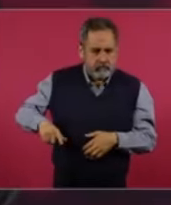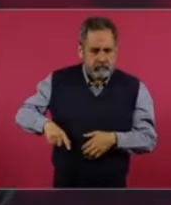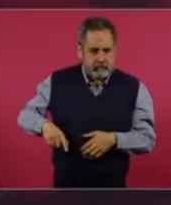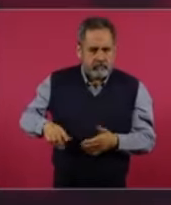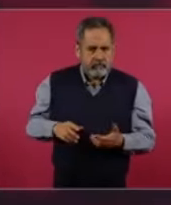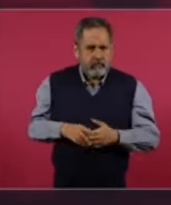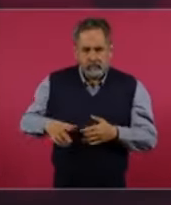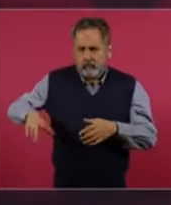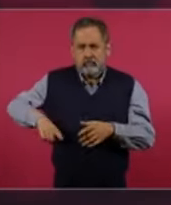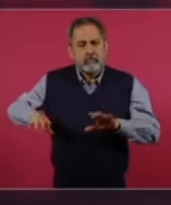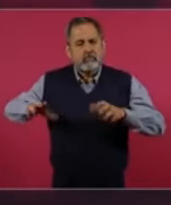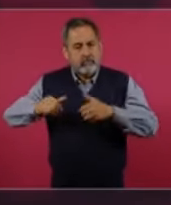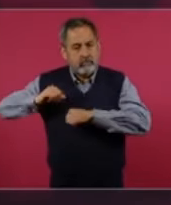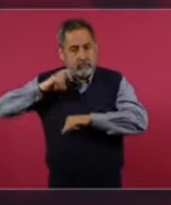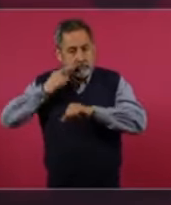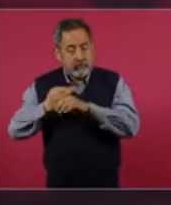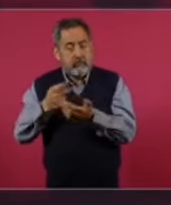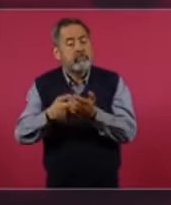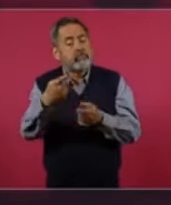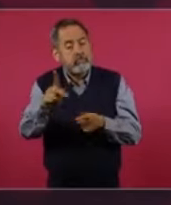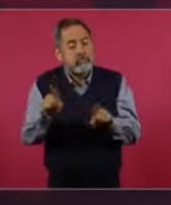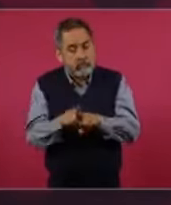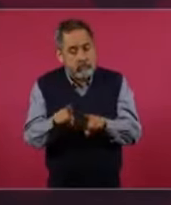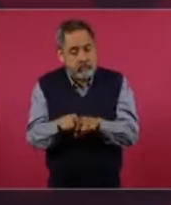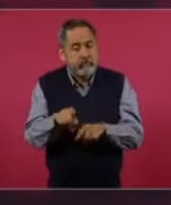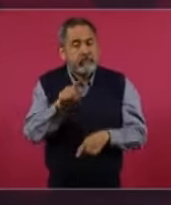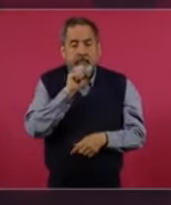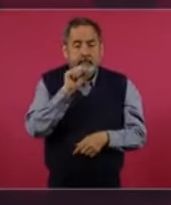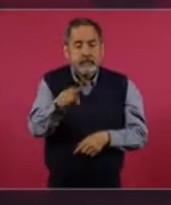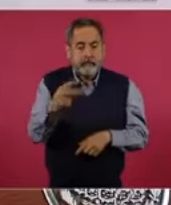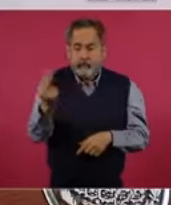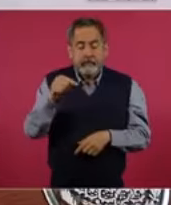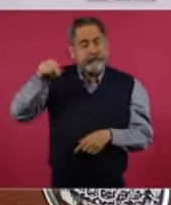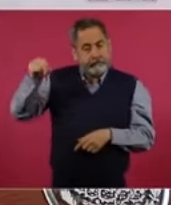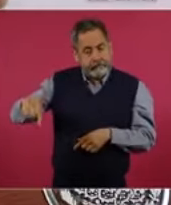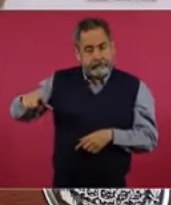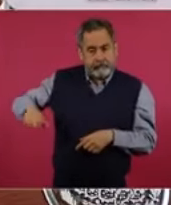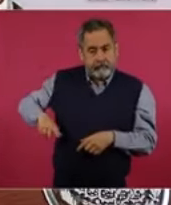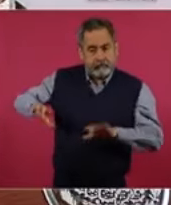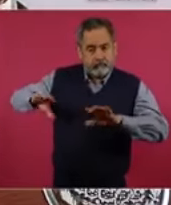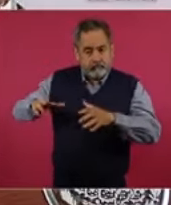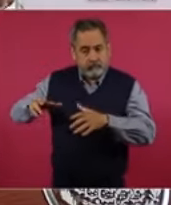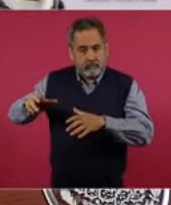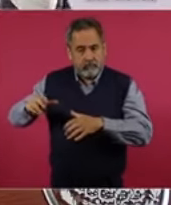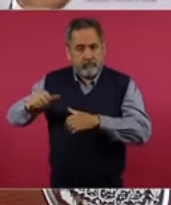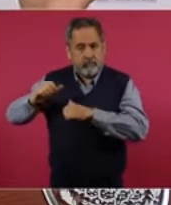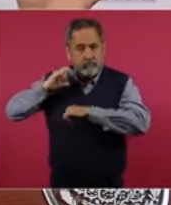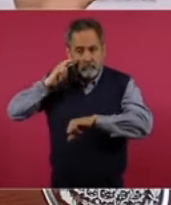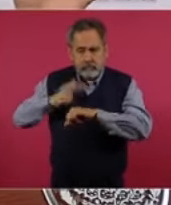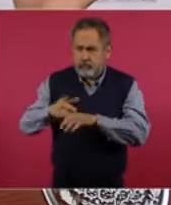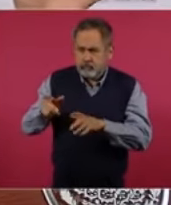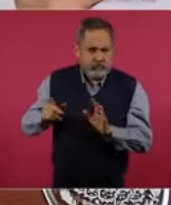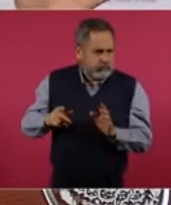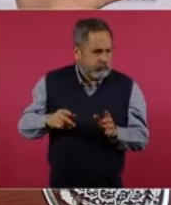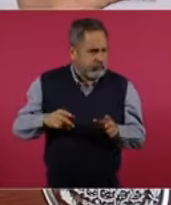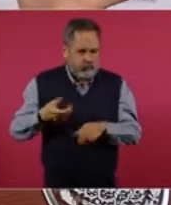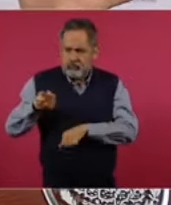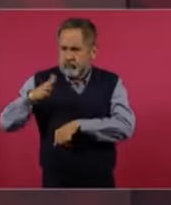se necesita el Estado, pero también un Estado que garantice las libertades.